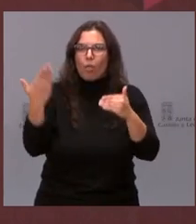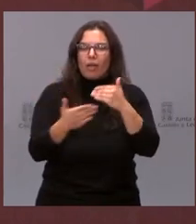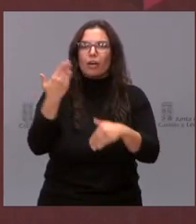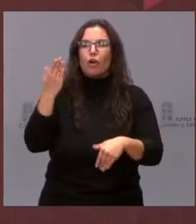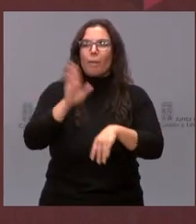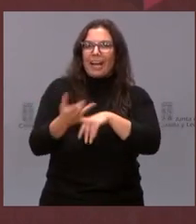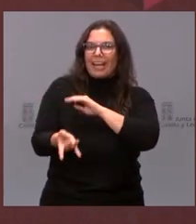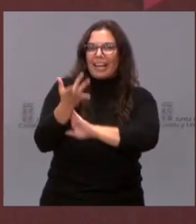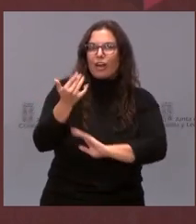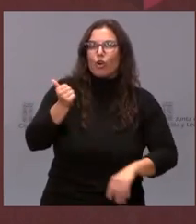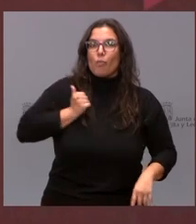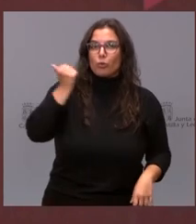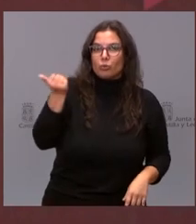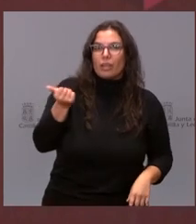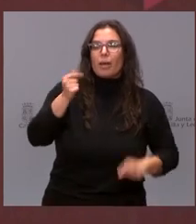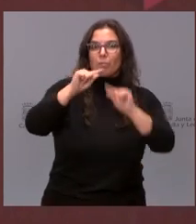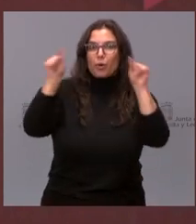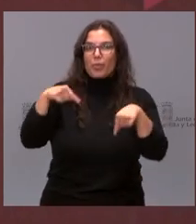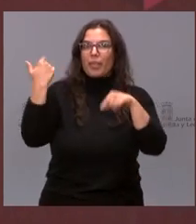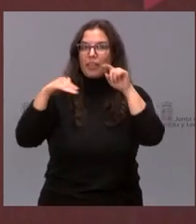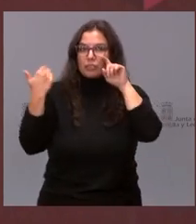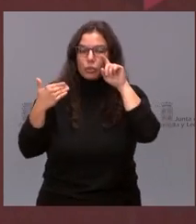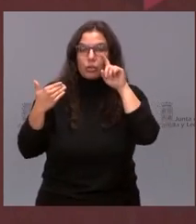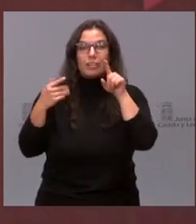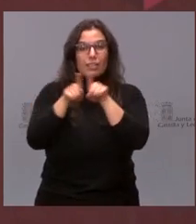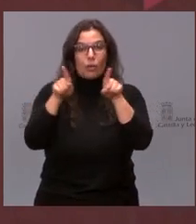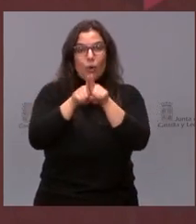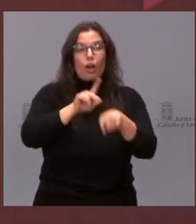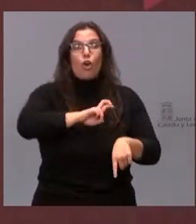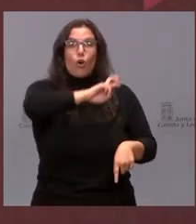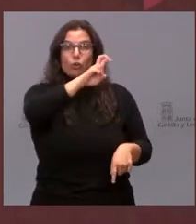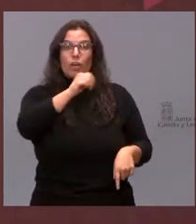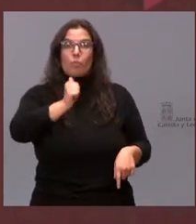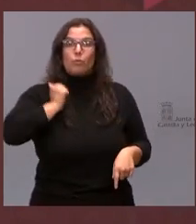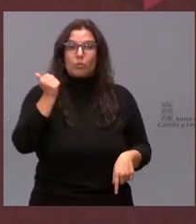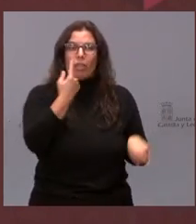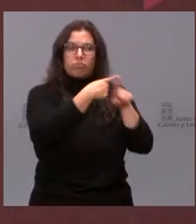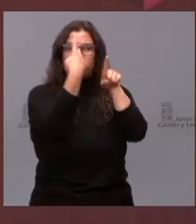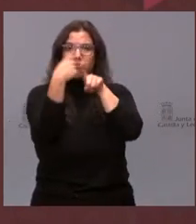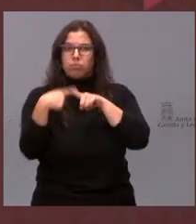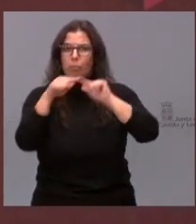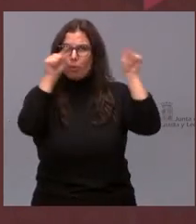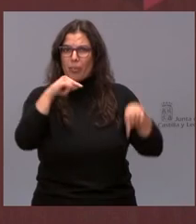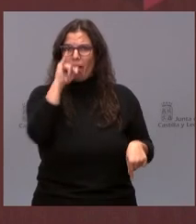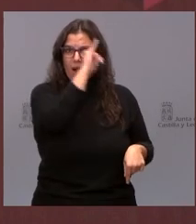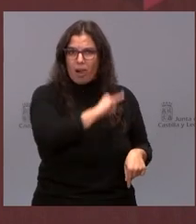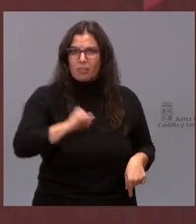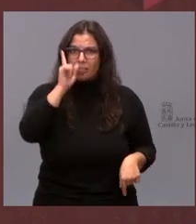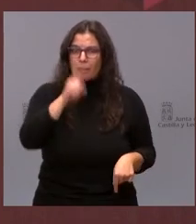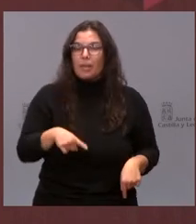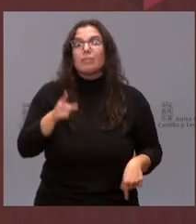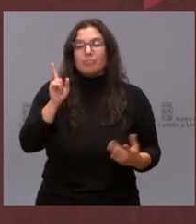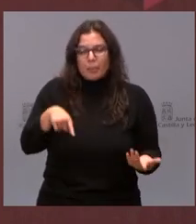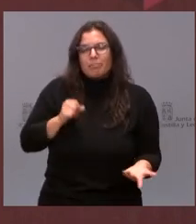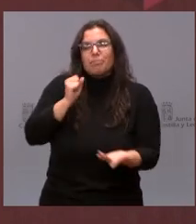de oportunidades en la provincia de Soria, como hay otras oportunidades en el resto de las provincias de Castilla y León, y también por la